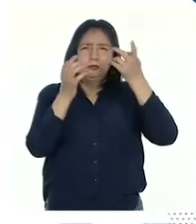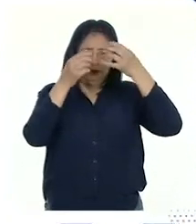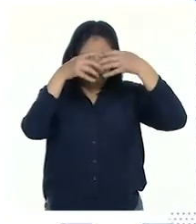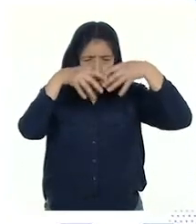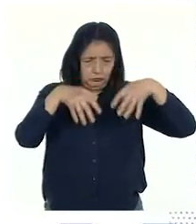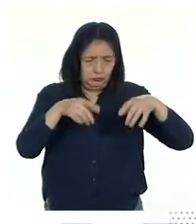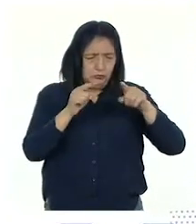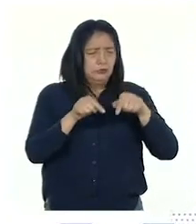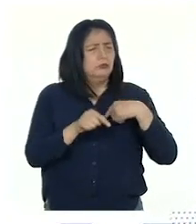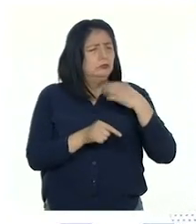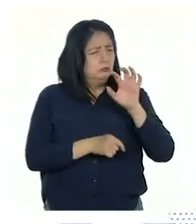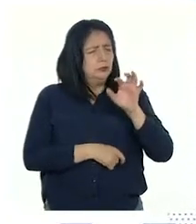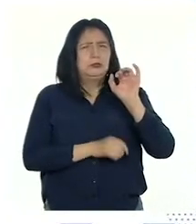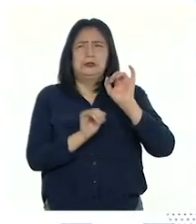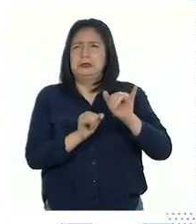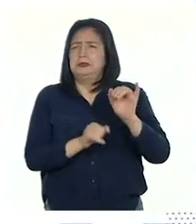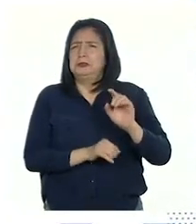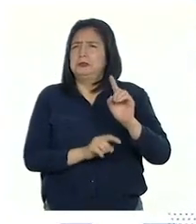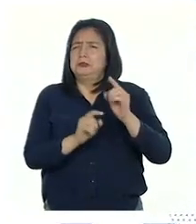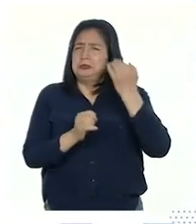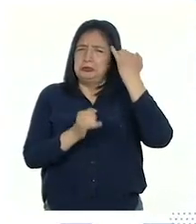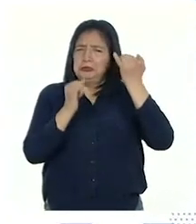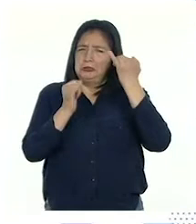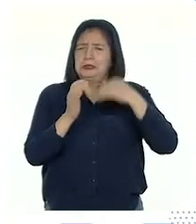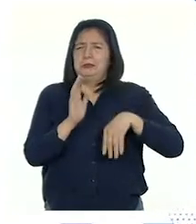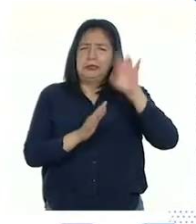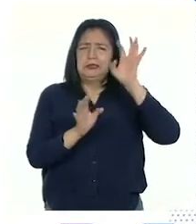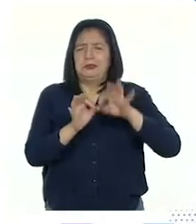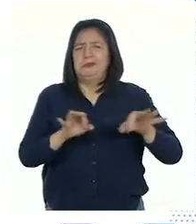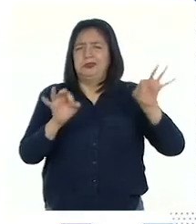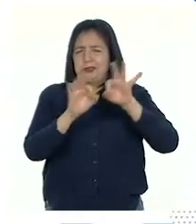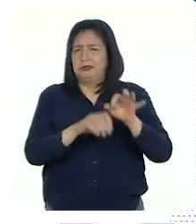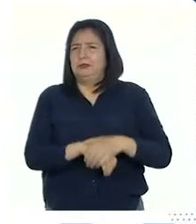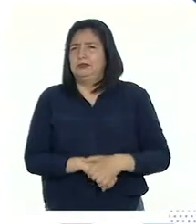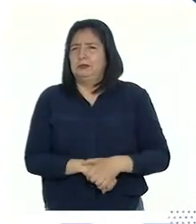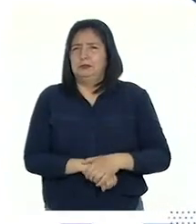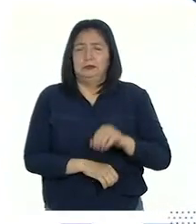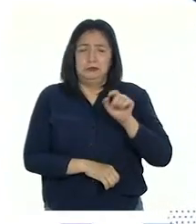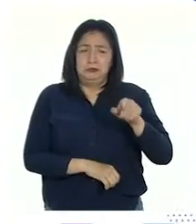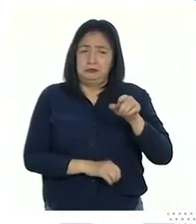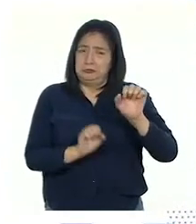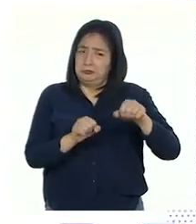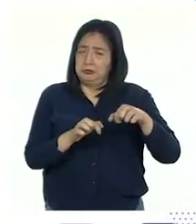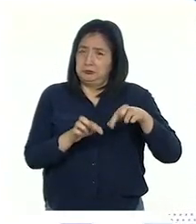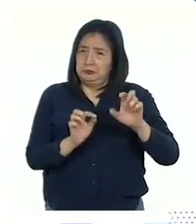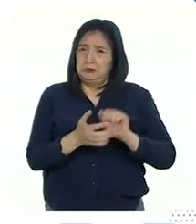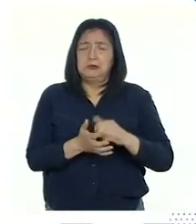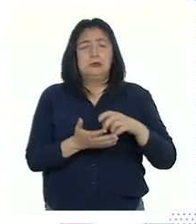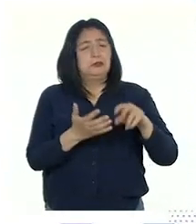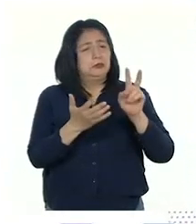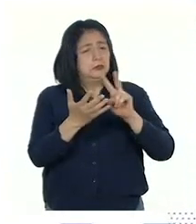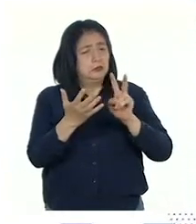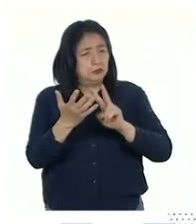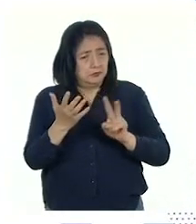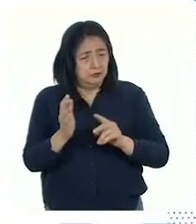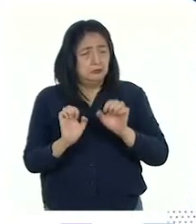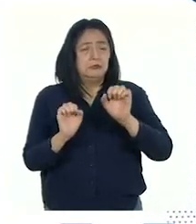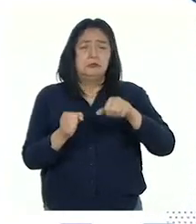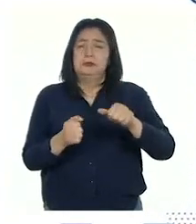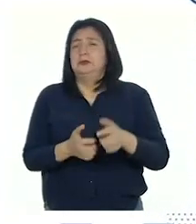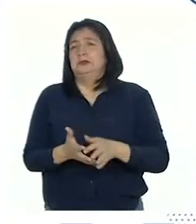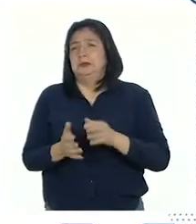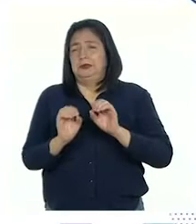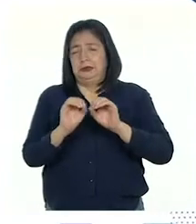organizador y puedas quedarte solo con las ideas más importantes. Esto te permitirá que la lectura de tu trabajo